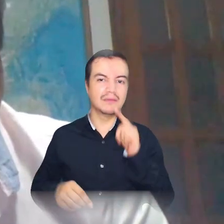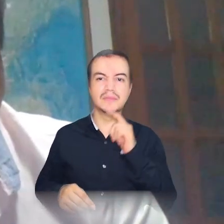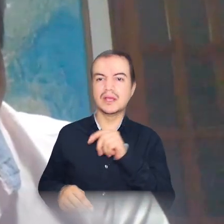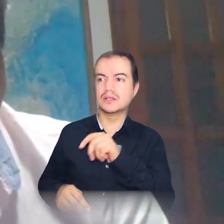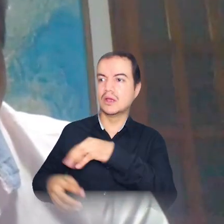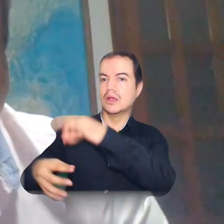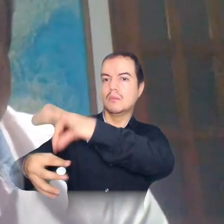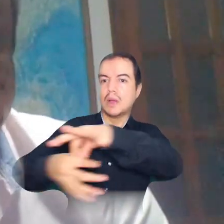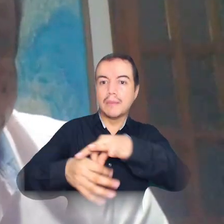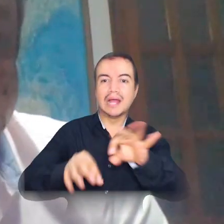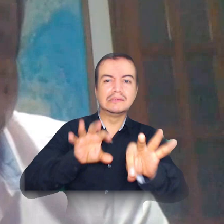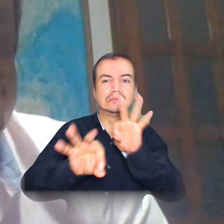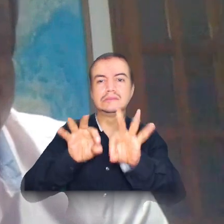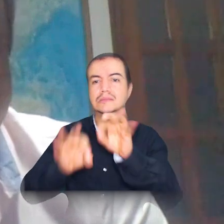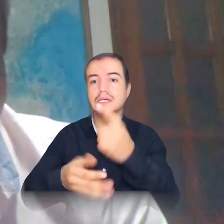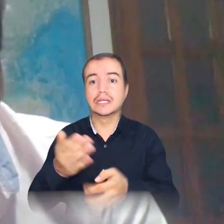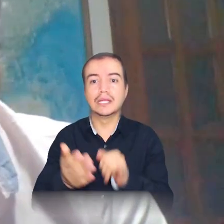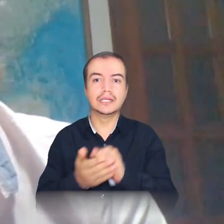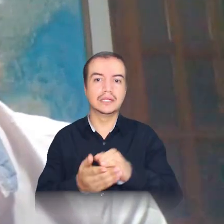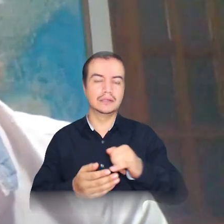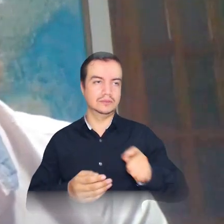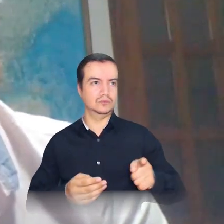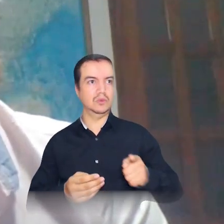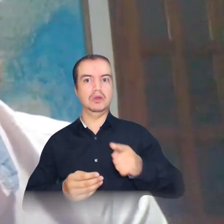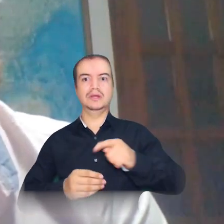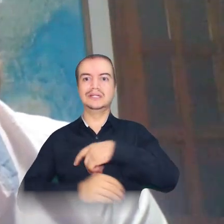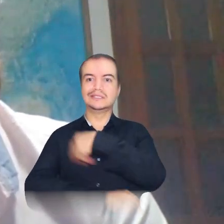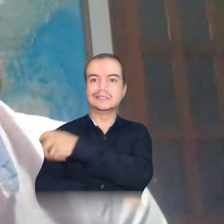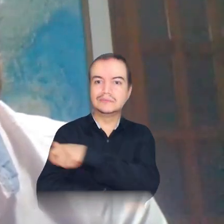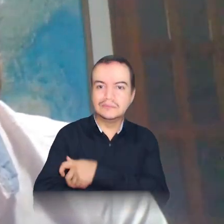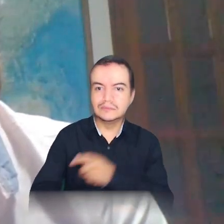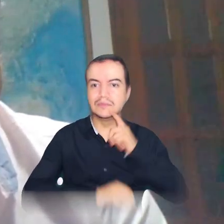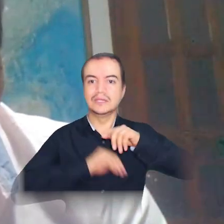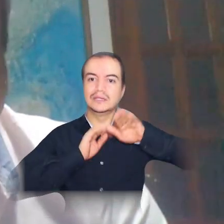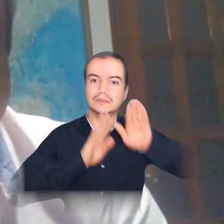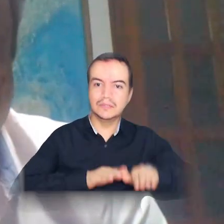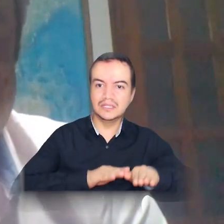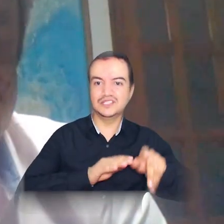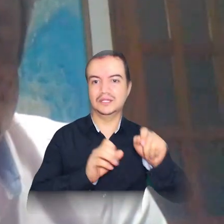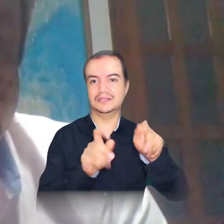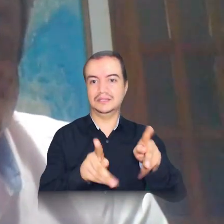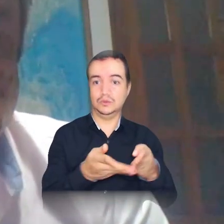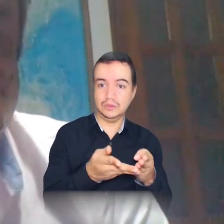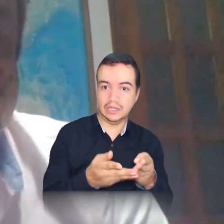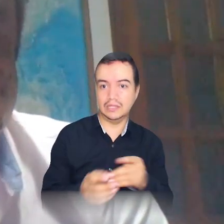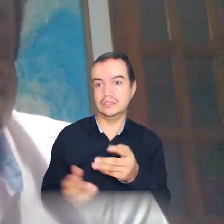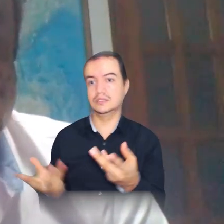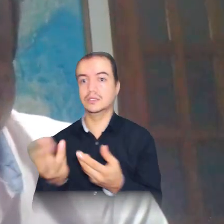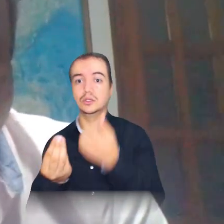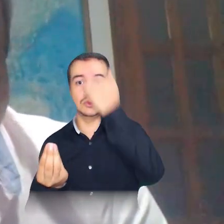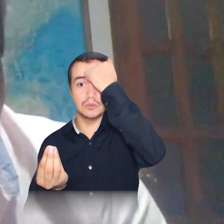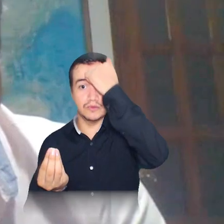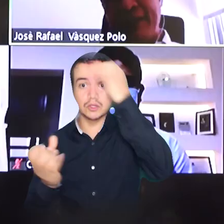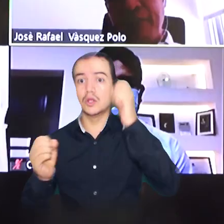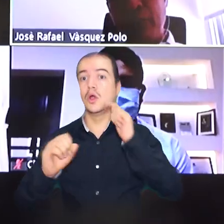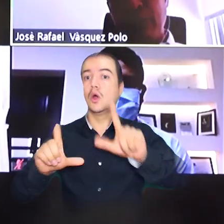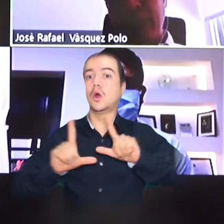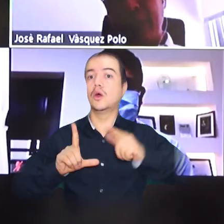también para las elecciones de los representantes profesorales, así como de los representantes estudiantiles y de los